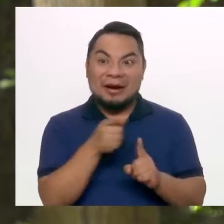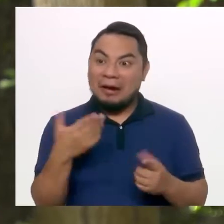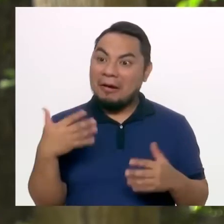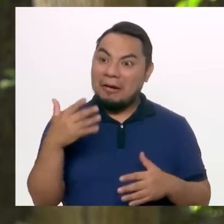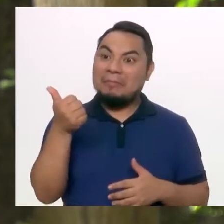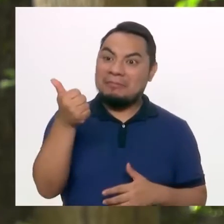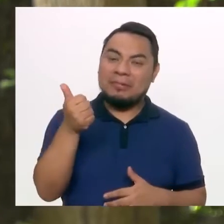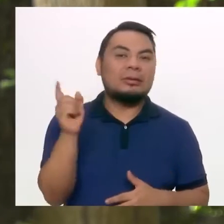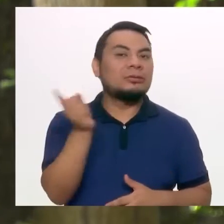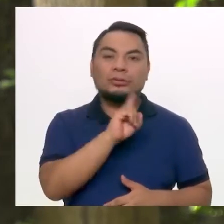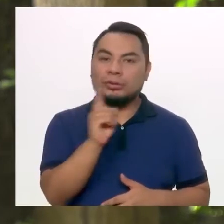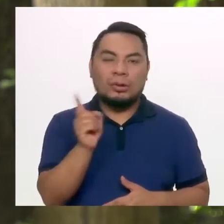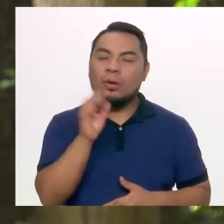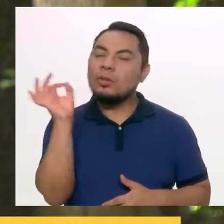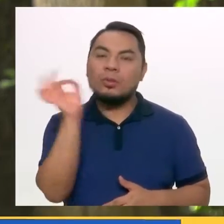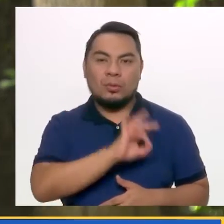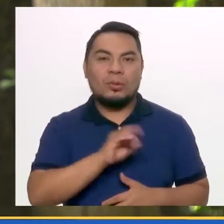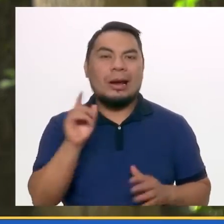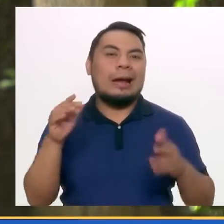con un golpe.